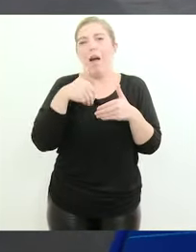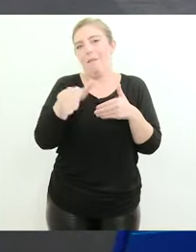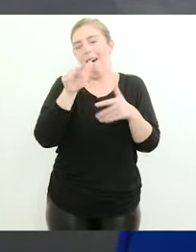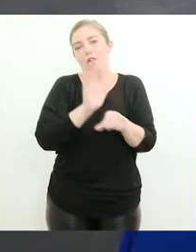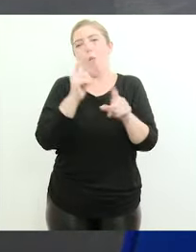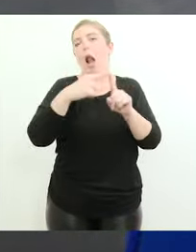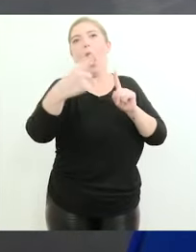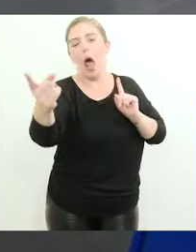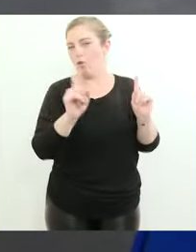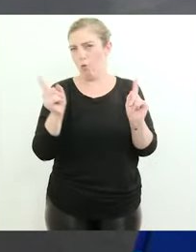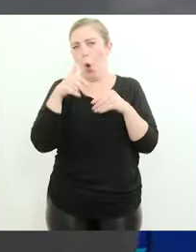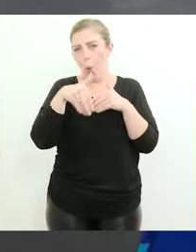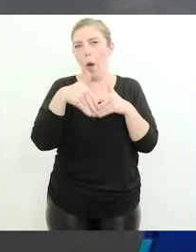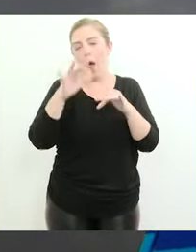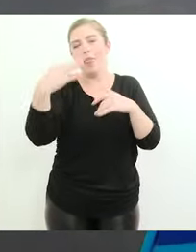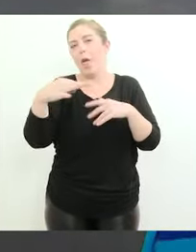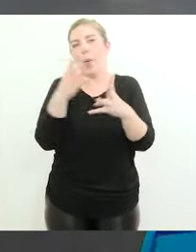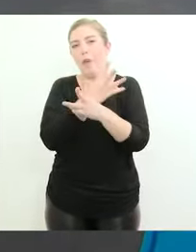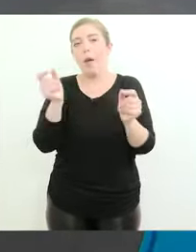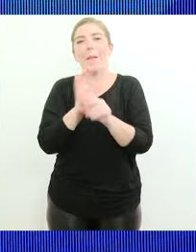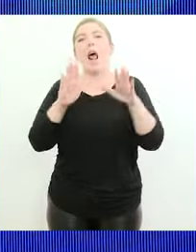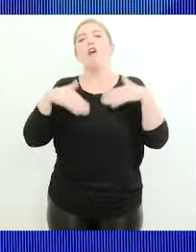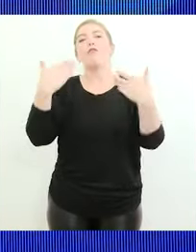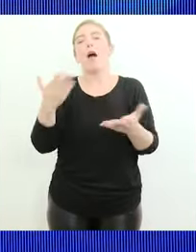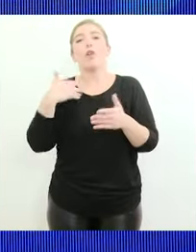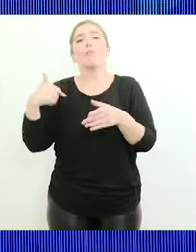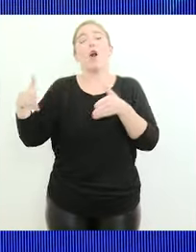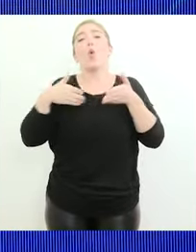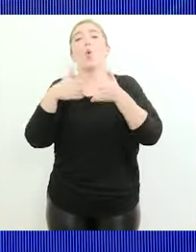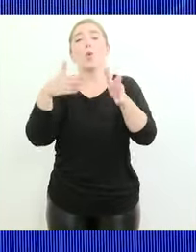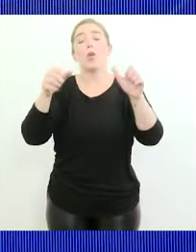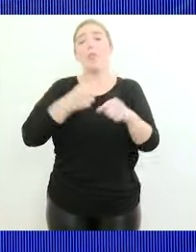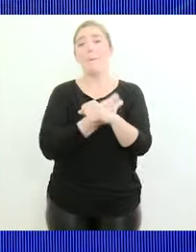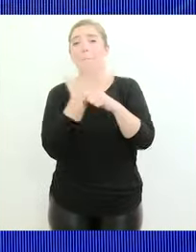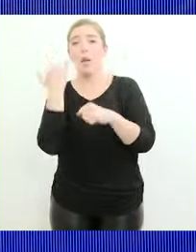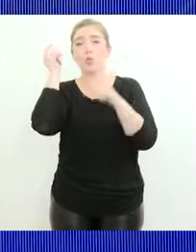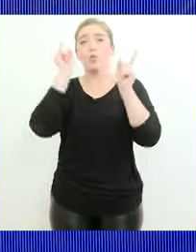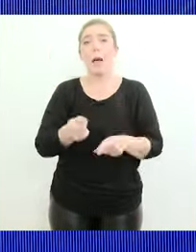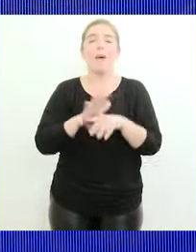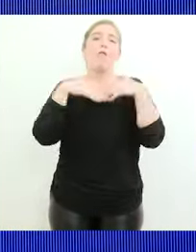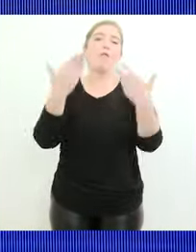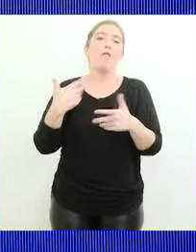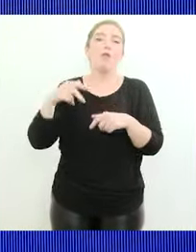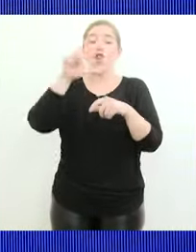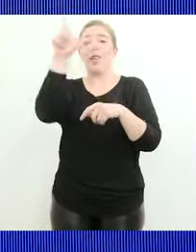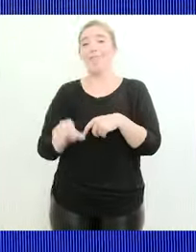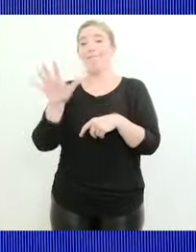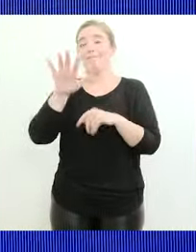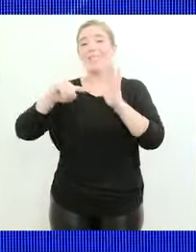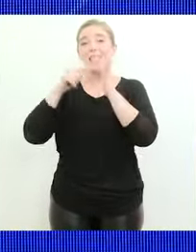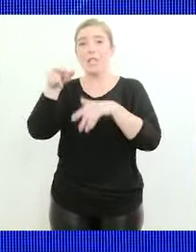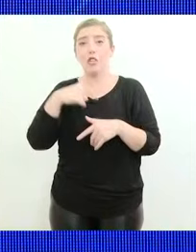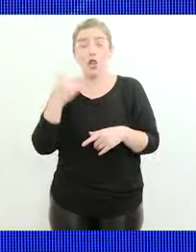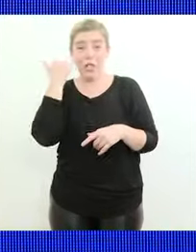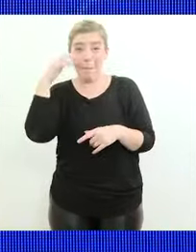plazo para esta región, para favorecer también lo que es la ruta del Mercosur y para fortalecer el desarrollo de la región centro. ¿Está dentro de los planes?